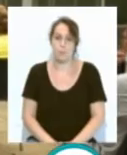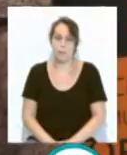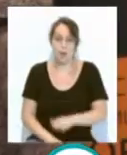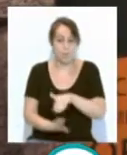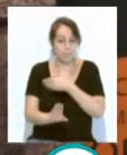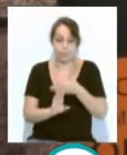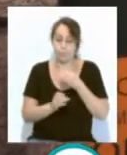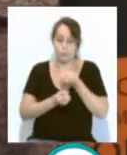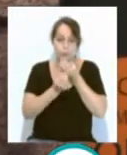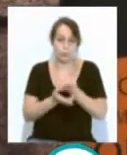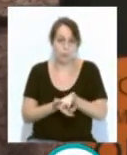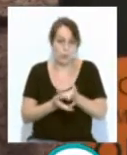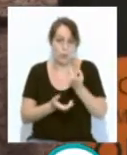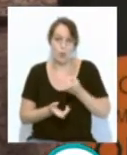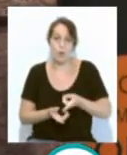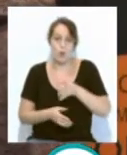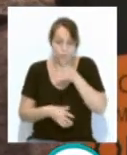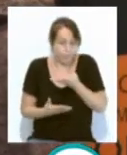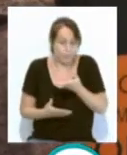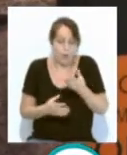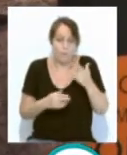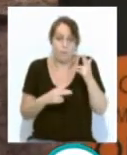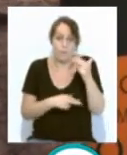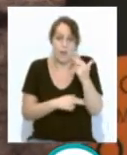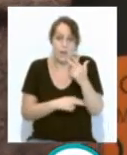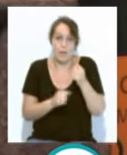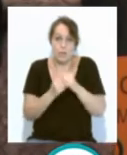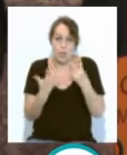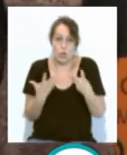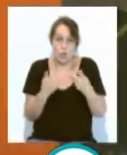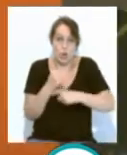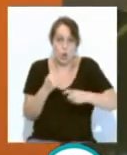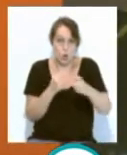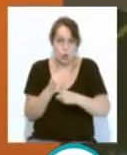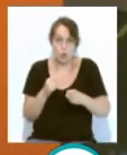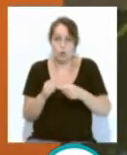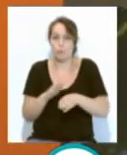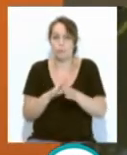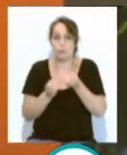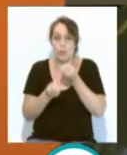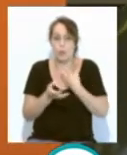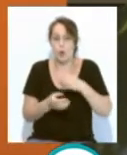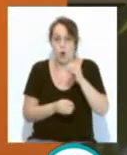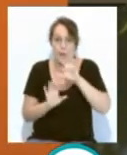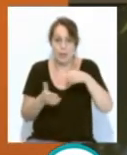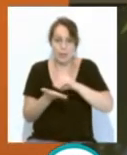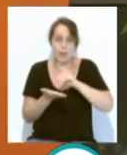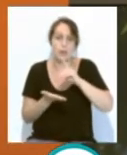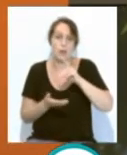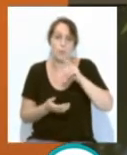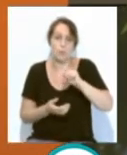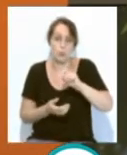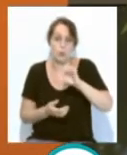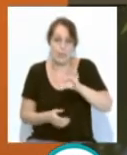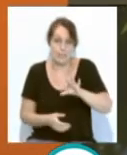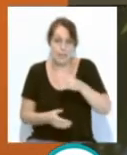Hasta aquí la información que os deja hasta el momento este viernes 28 de agosto. Siguen informados en okidigital.es. Como